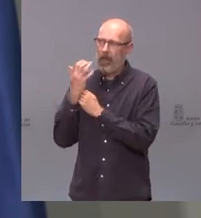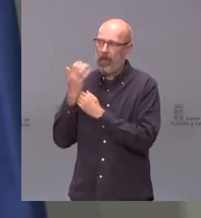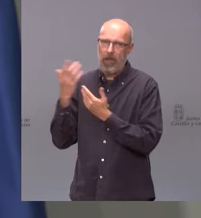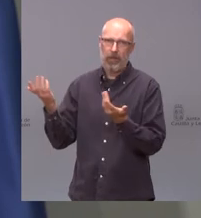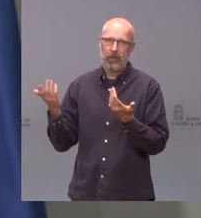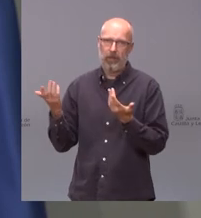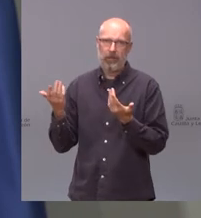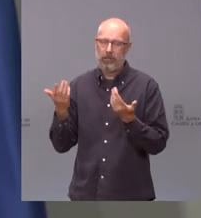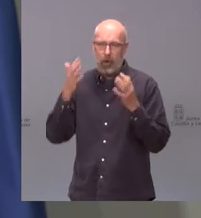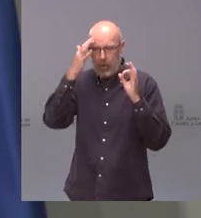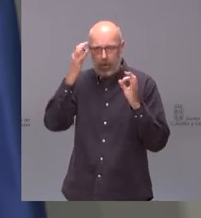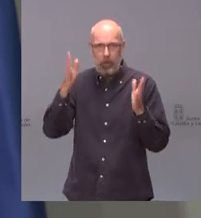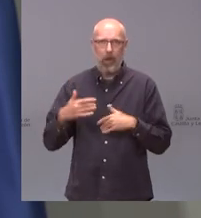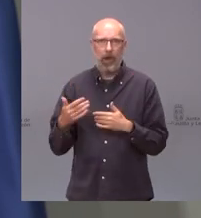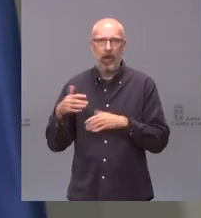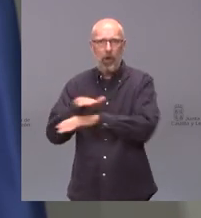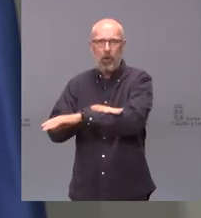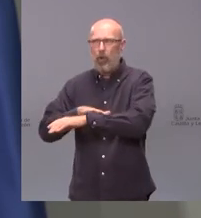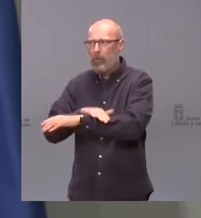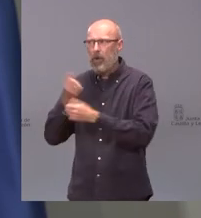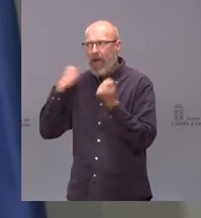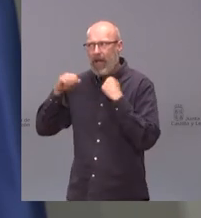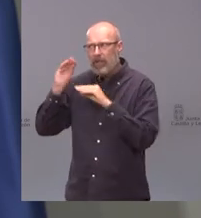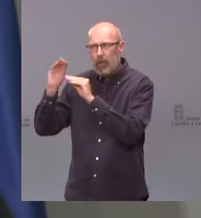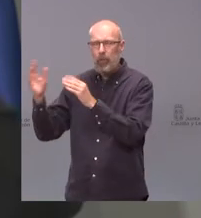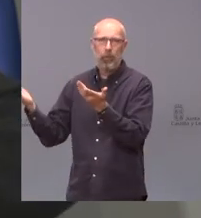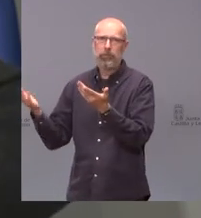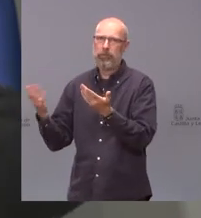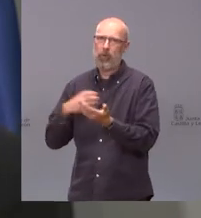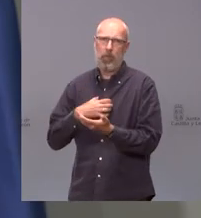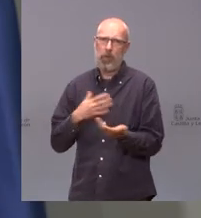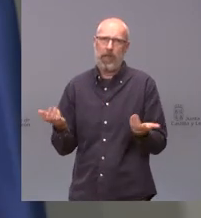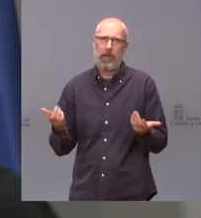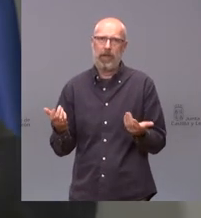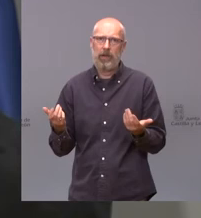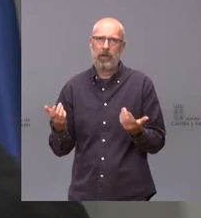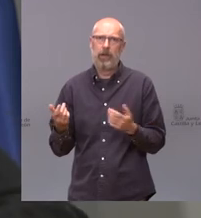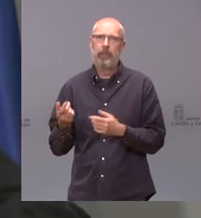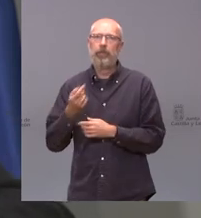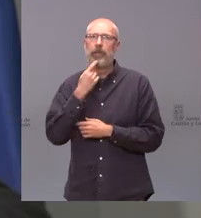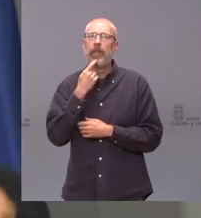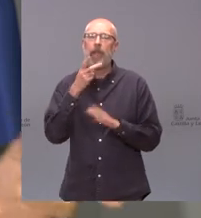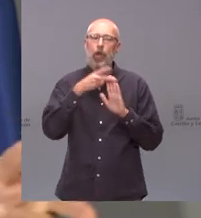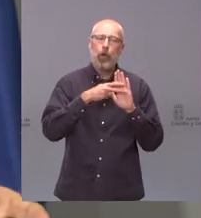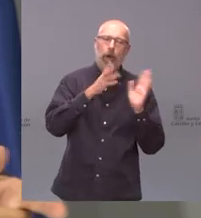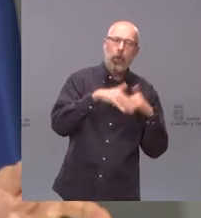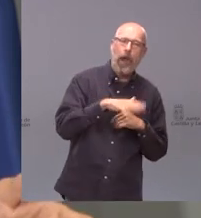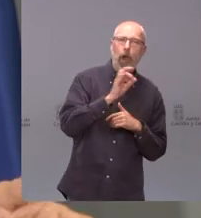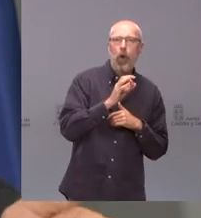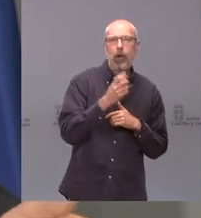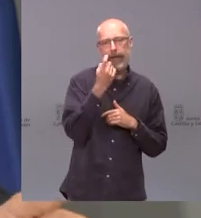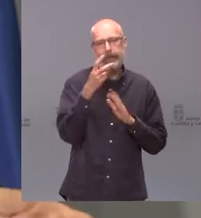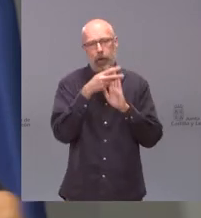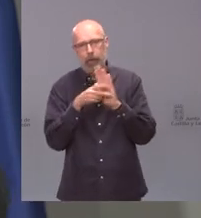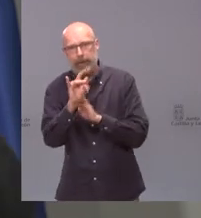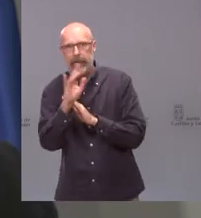es decir el gobierno no puede mantener esta actitud no puede ser que nos diga usted no tiene norma o si necesita norma ahora necesita el Estado de Arma porque es